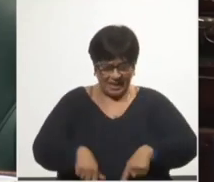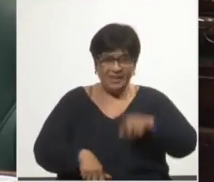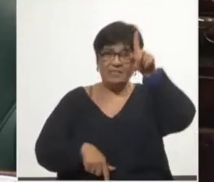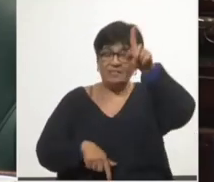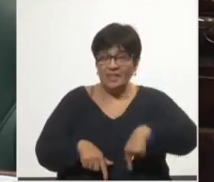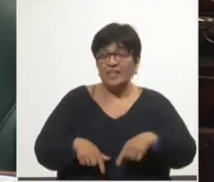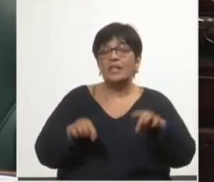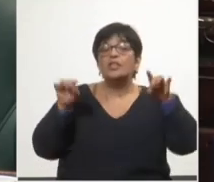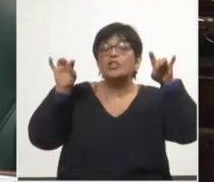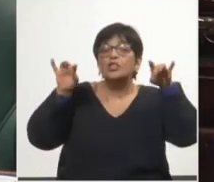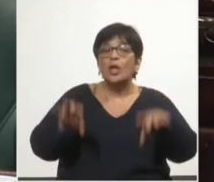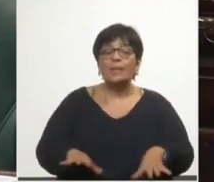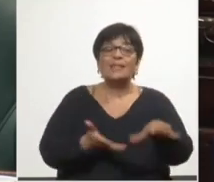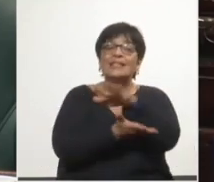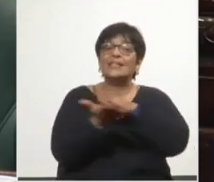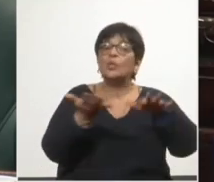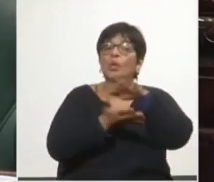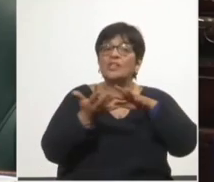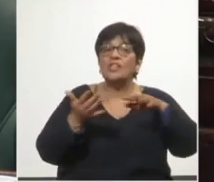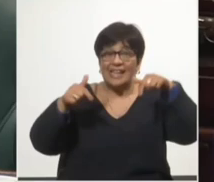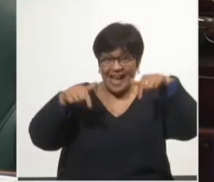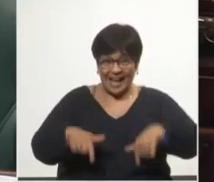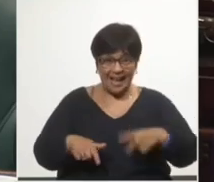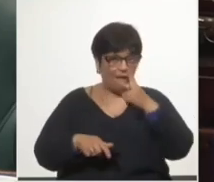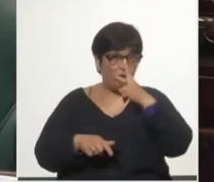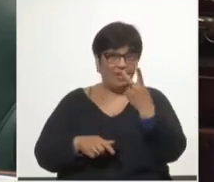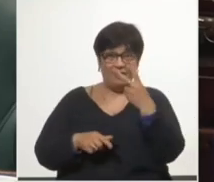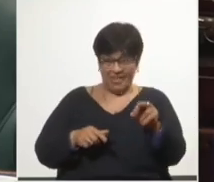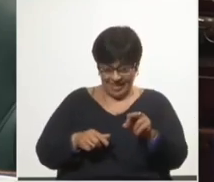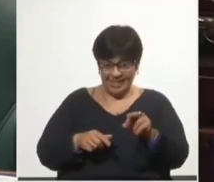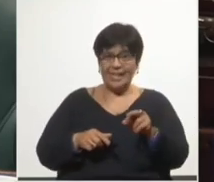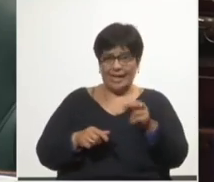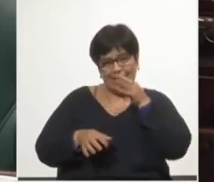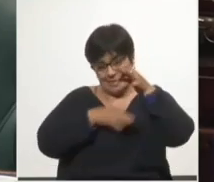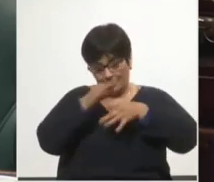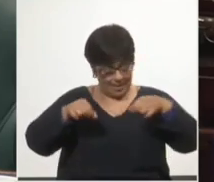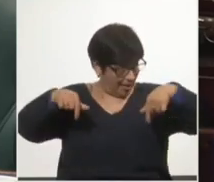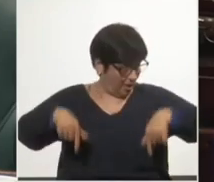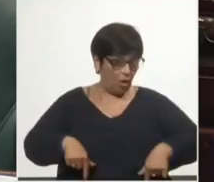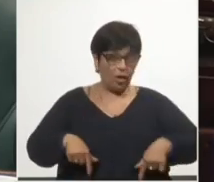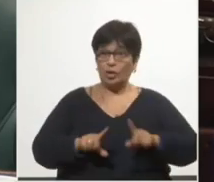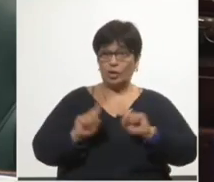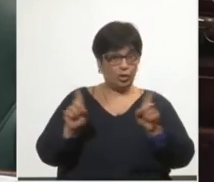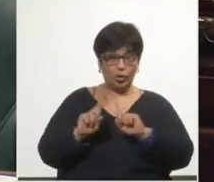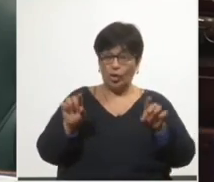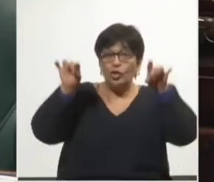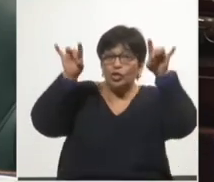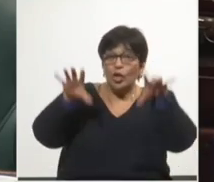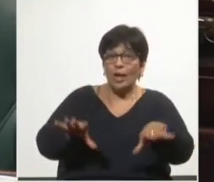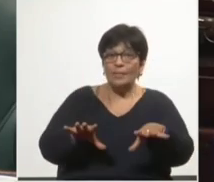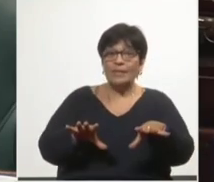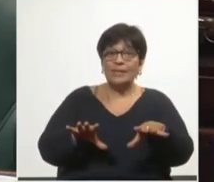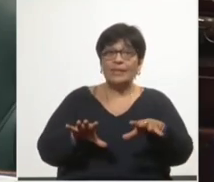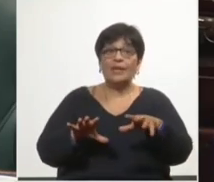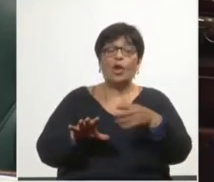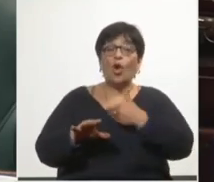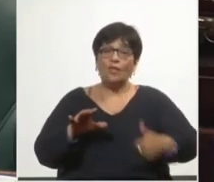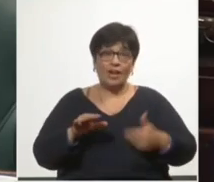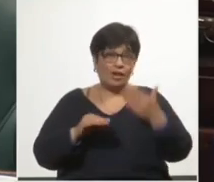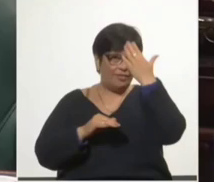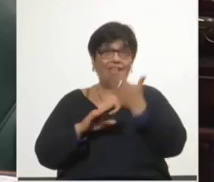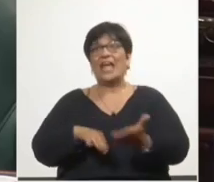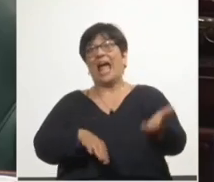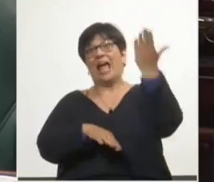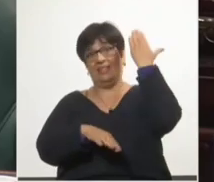no a la situación de 2020 sobre la que se rinde cuentas, sino sobre los tres gobiernos